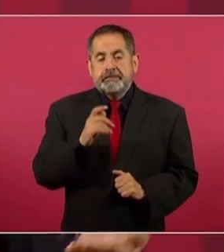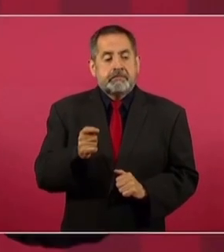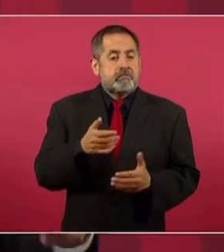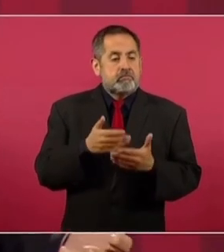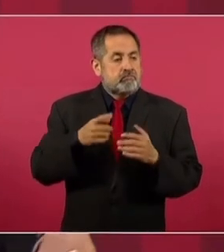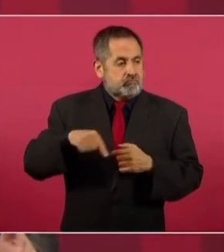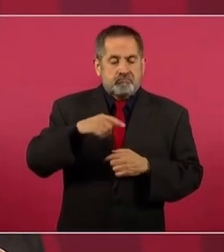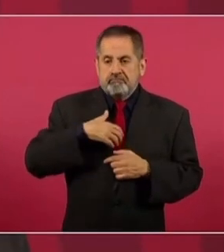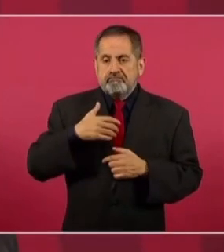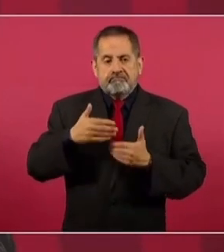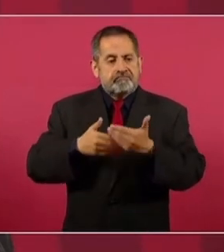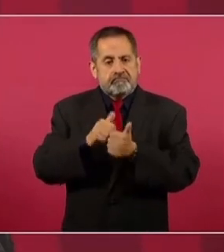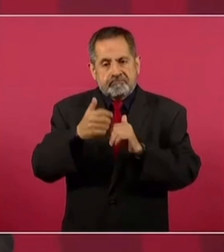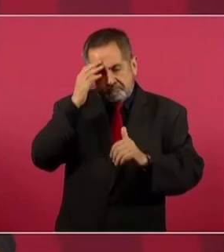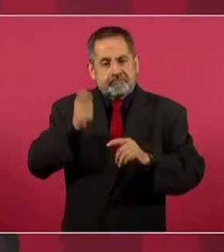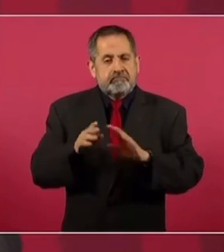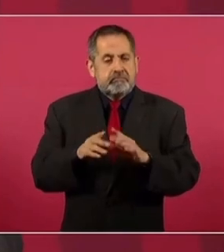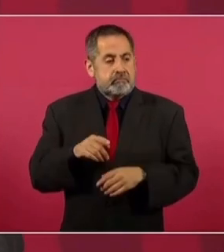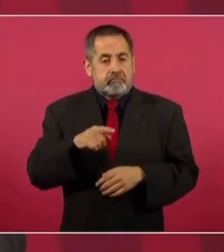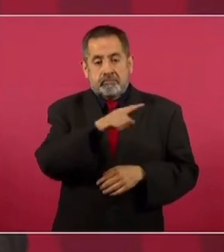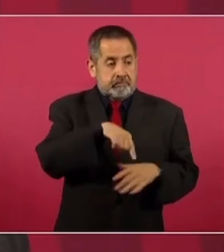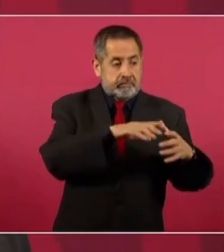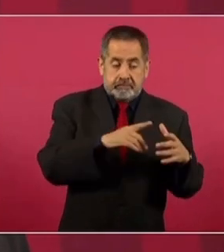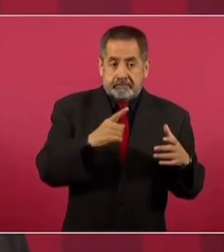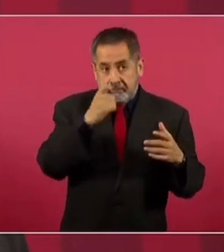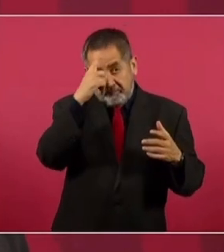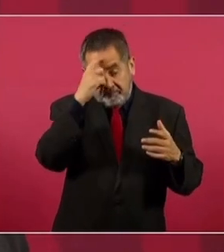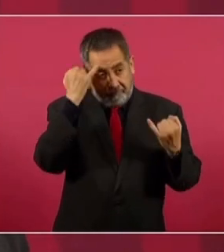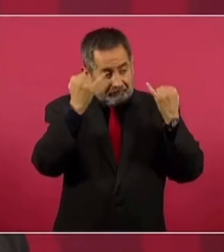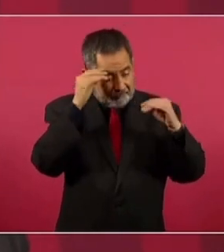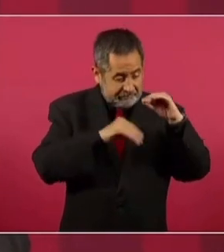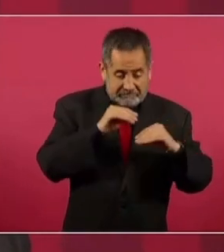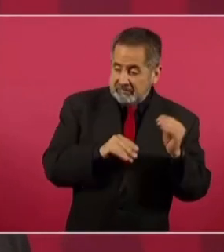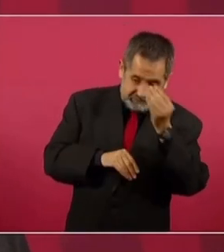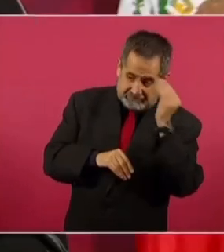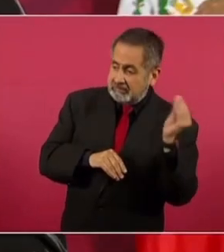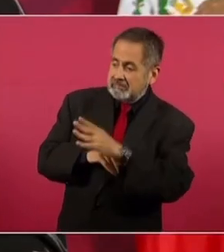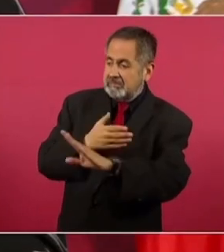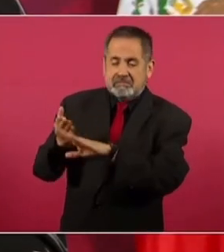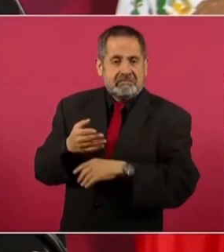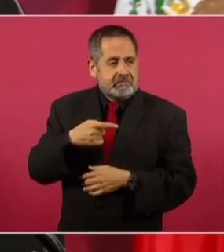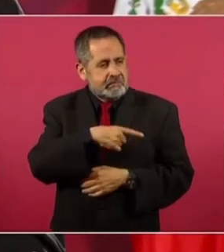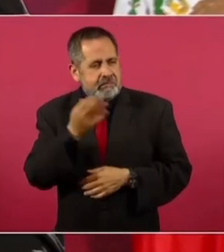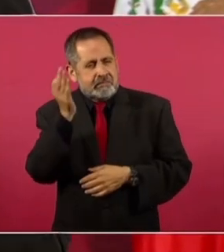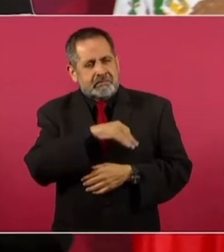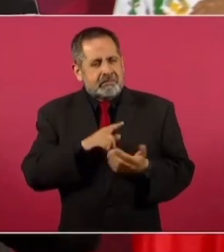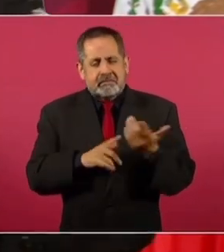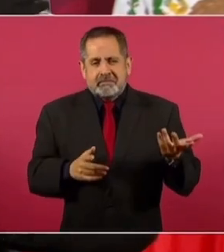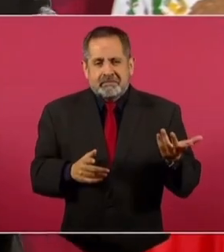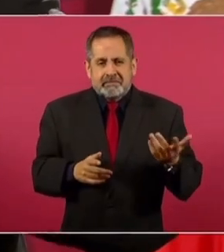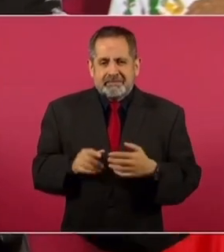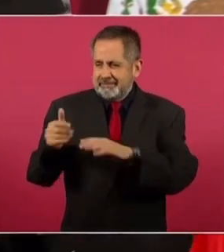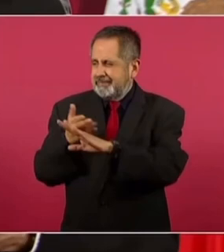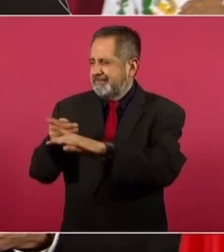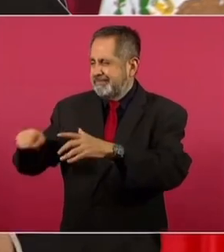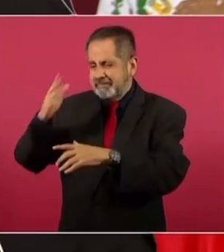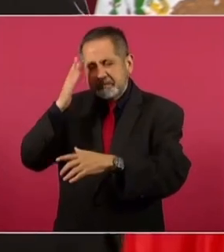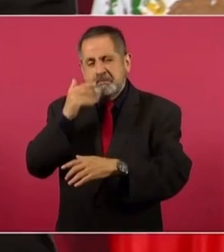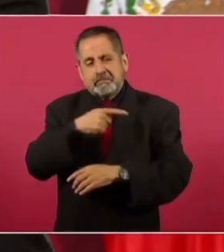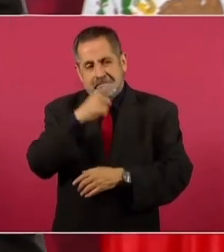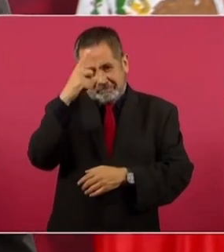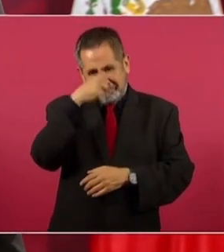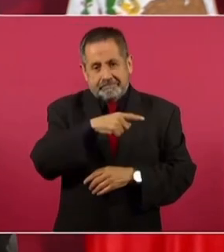está conociendo de que le inventaron a los dirigentes acusaciones, y en esto también participaron